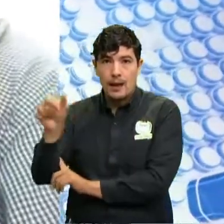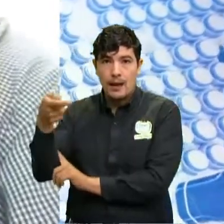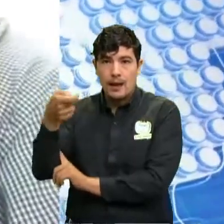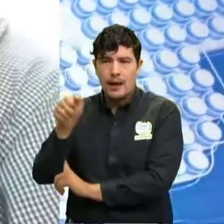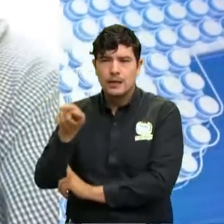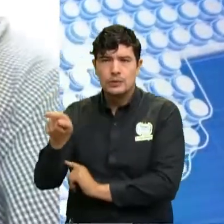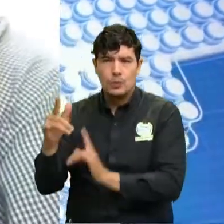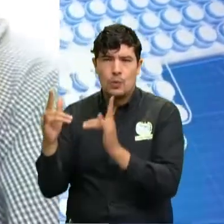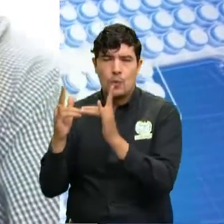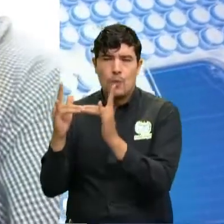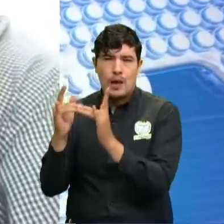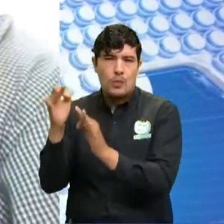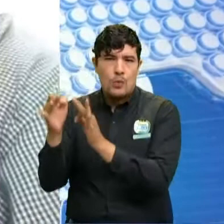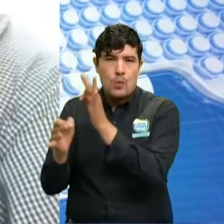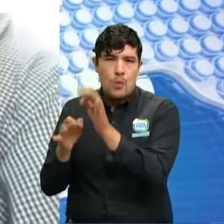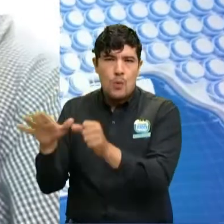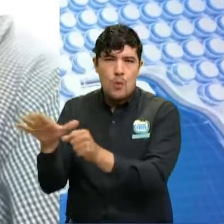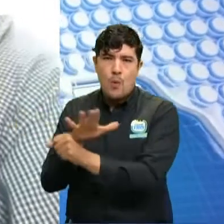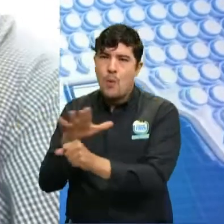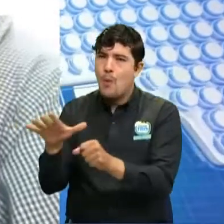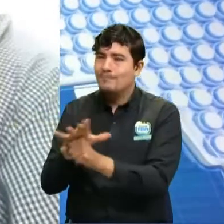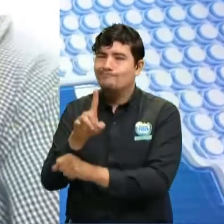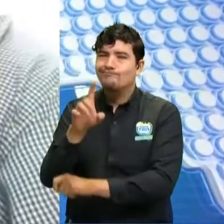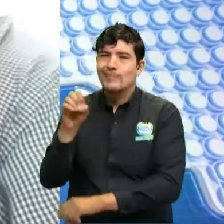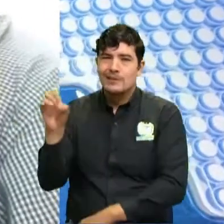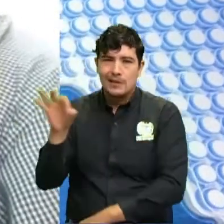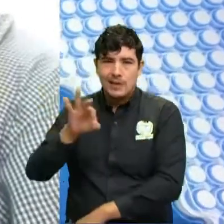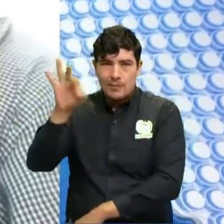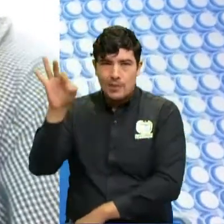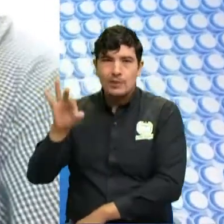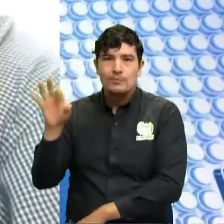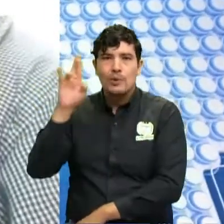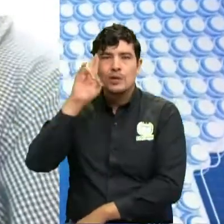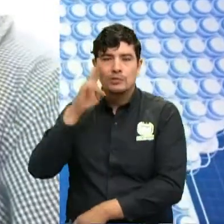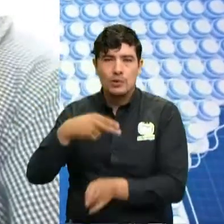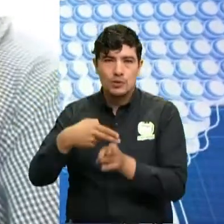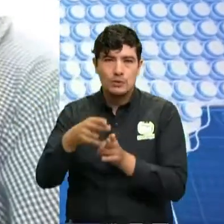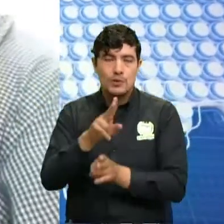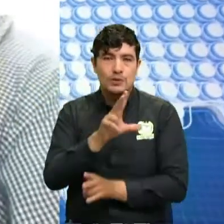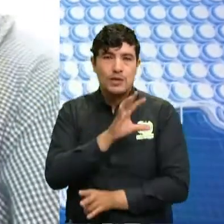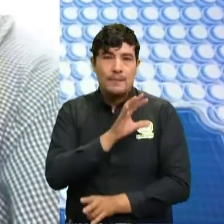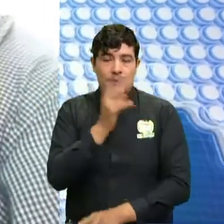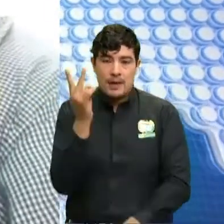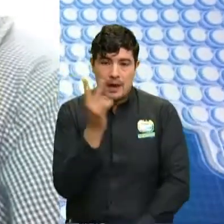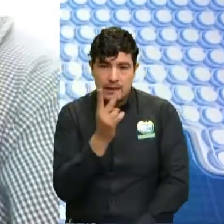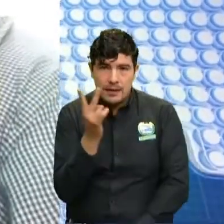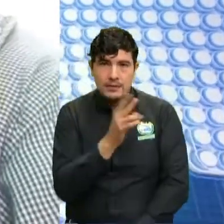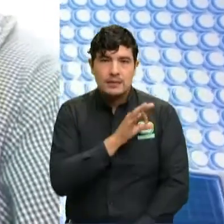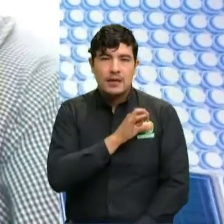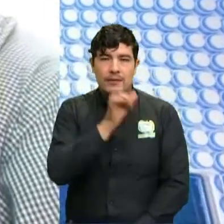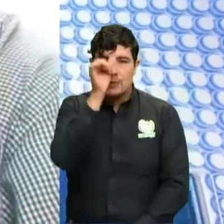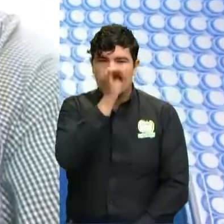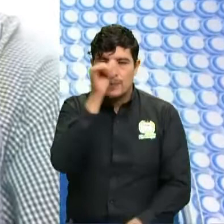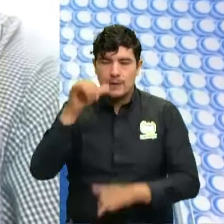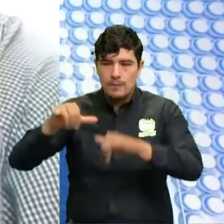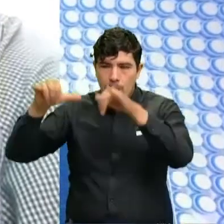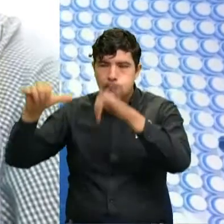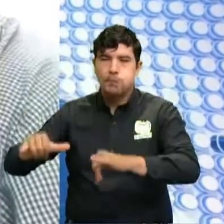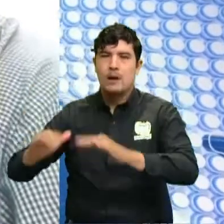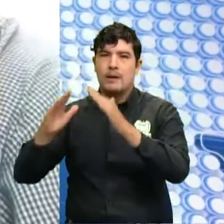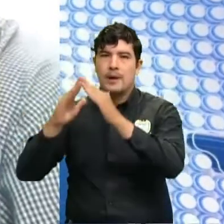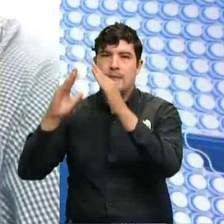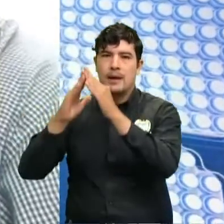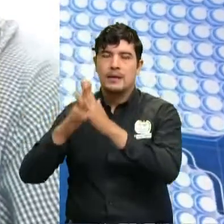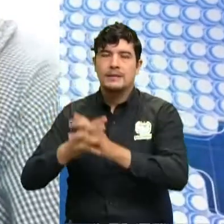que tiene una ocupación del 100%, entra a regir esta medida a partir de este fin de este entonces, ocupación de 100% en la provincia de